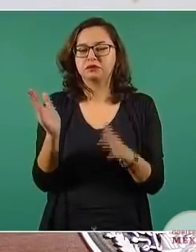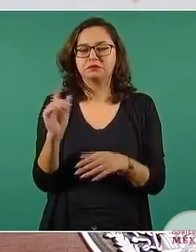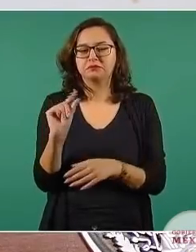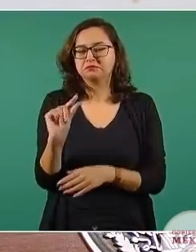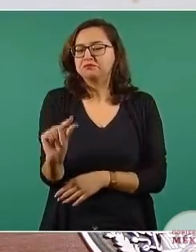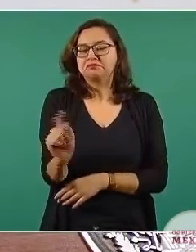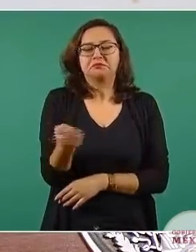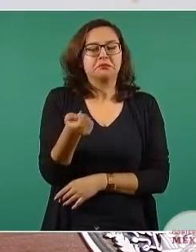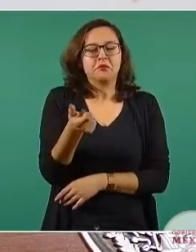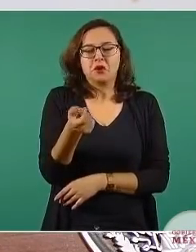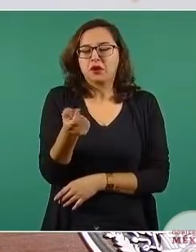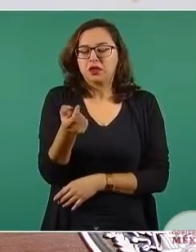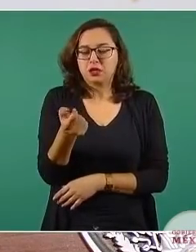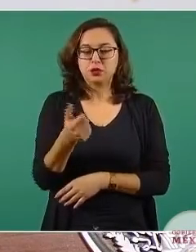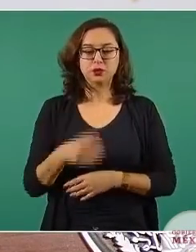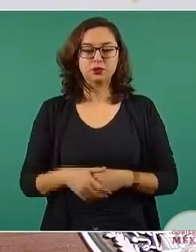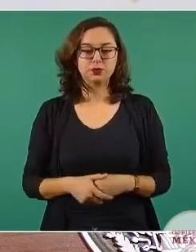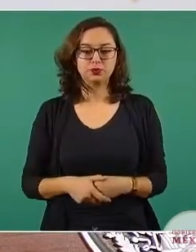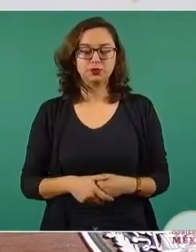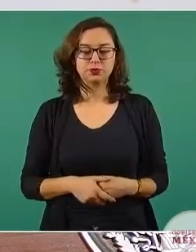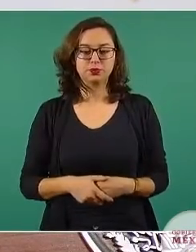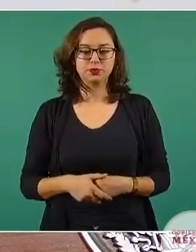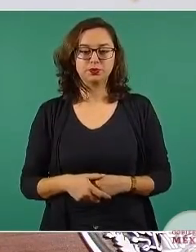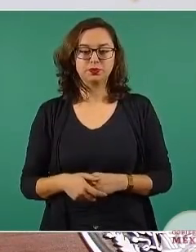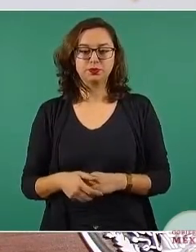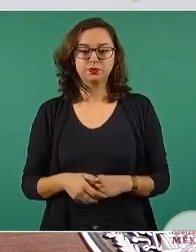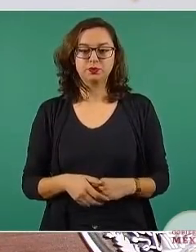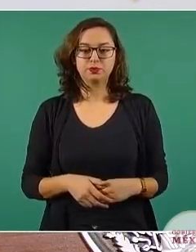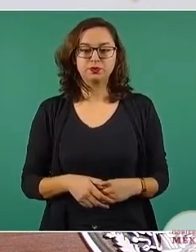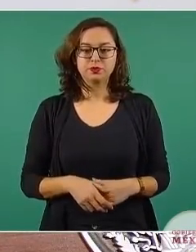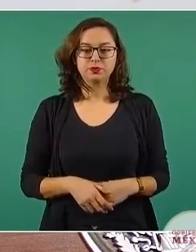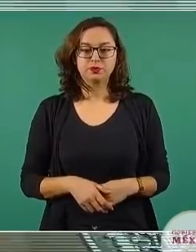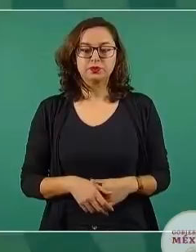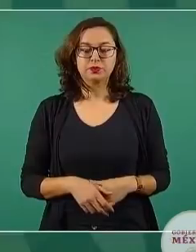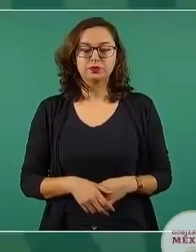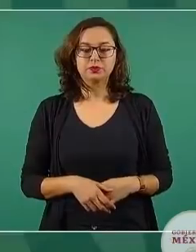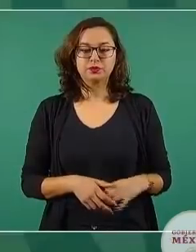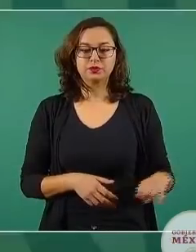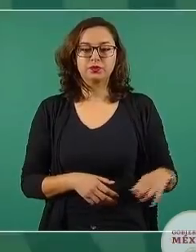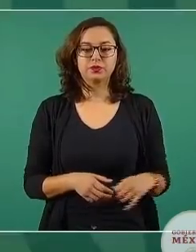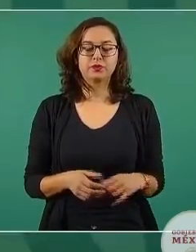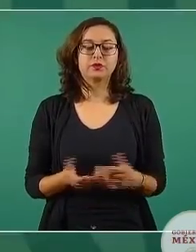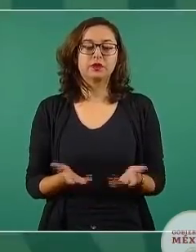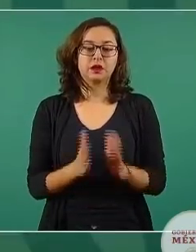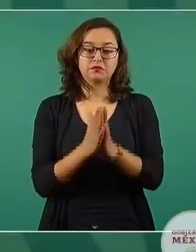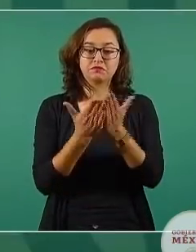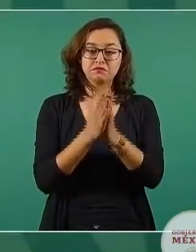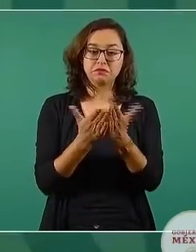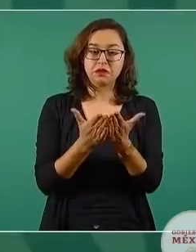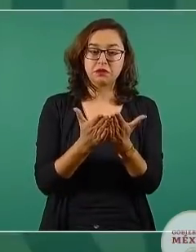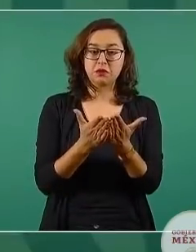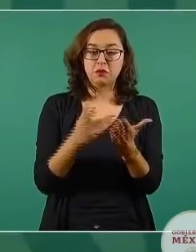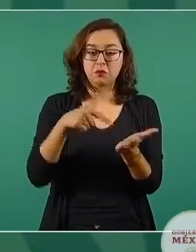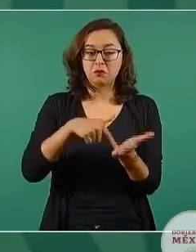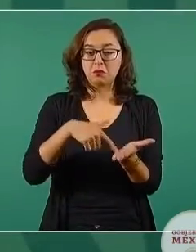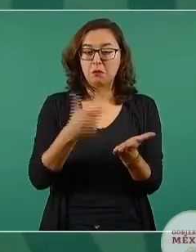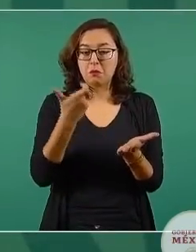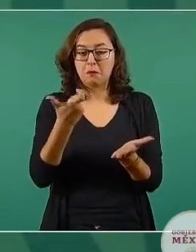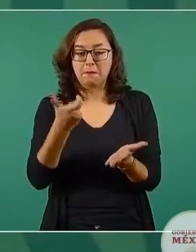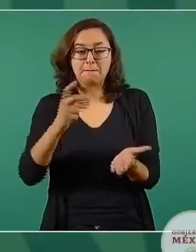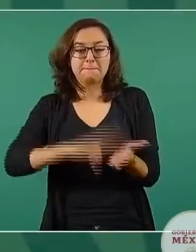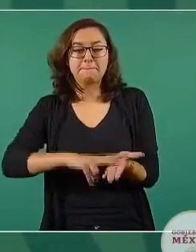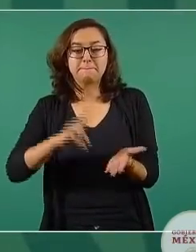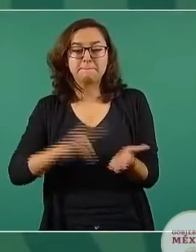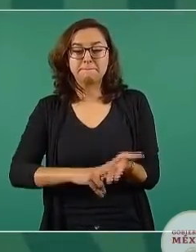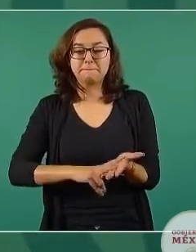inexistente. El costo unitario por cada libro se ponía así en los 21 pesos, lo cual